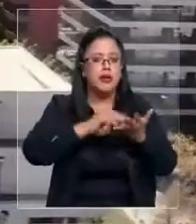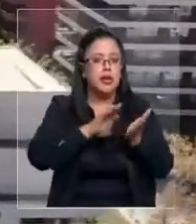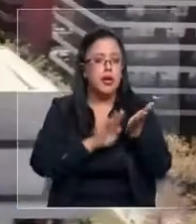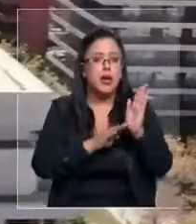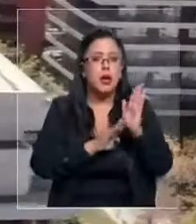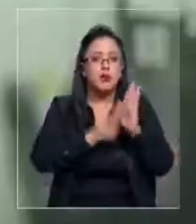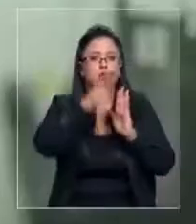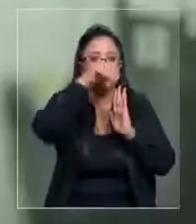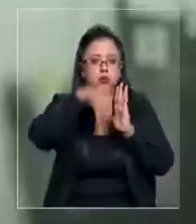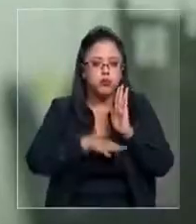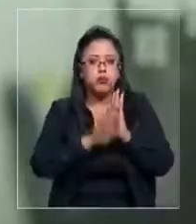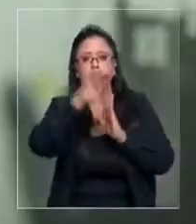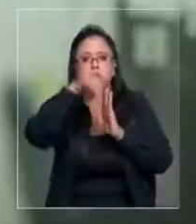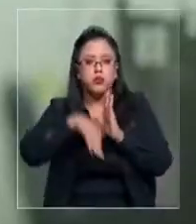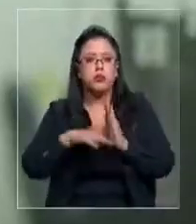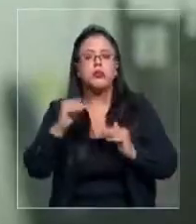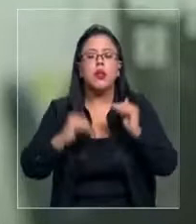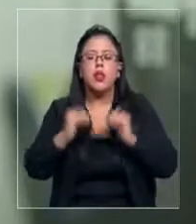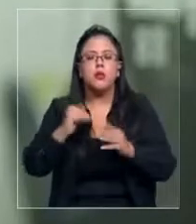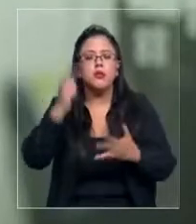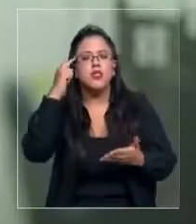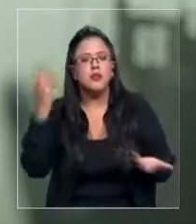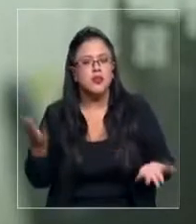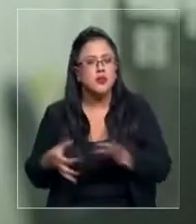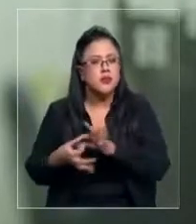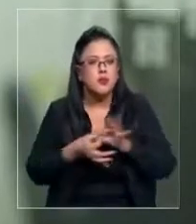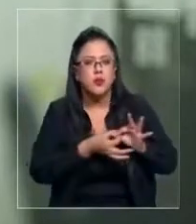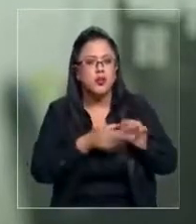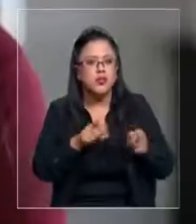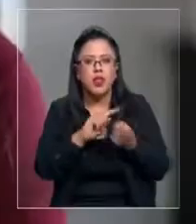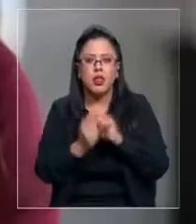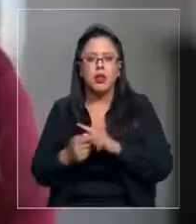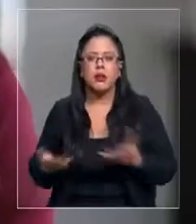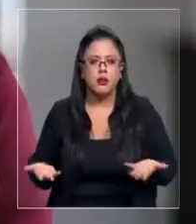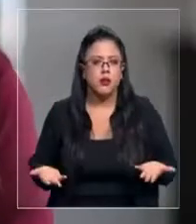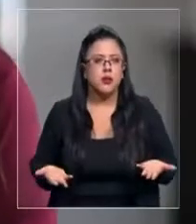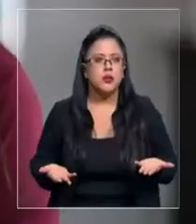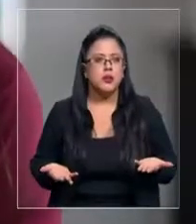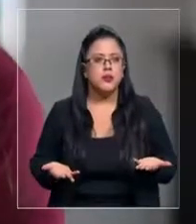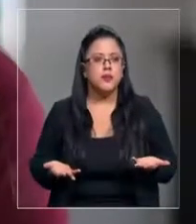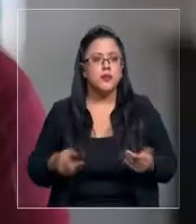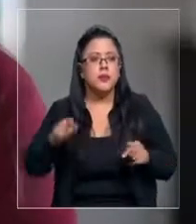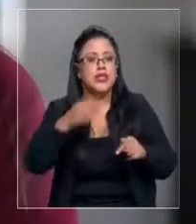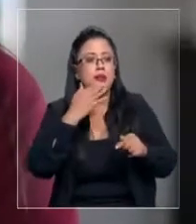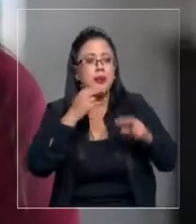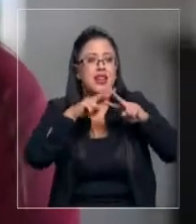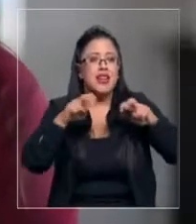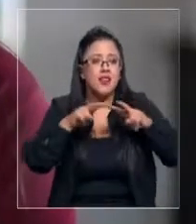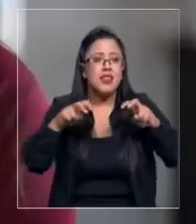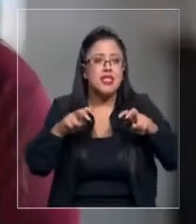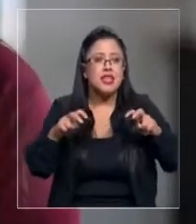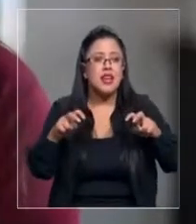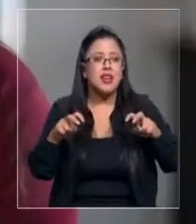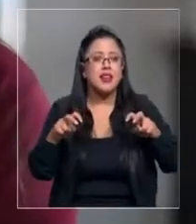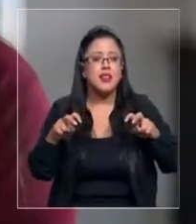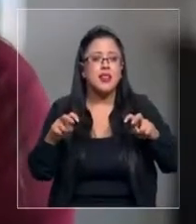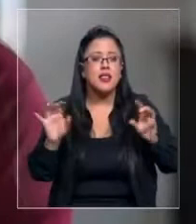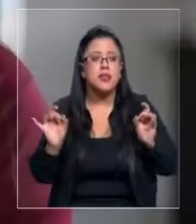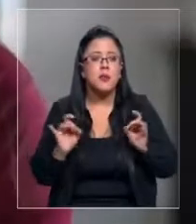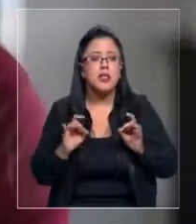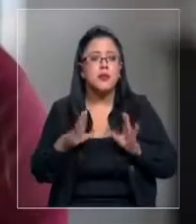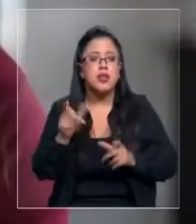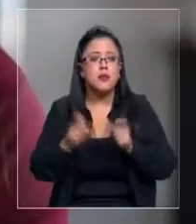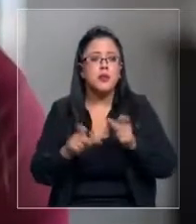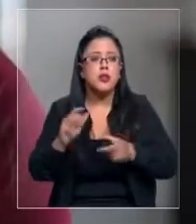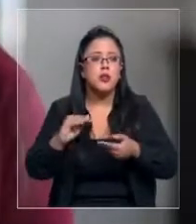hace de pensar por qué esas variaciones. Luego de revisar también si la comunidad tiene algún